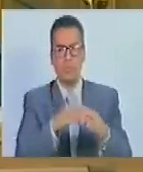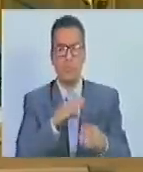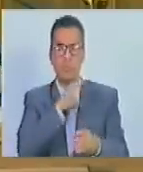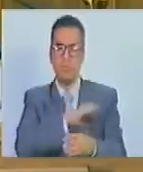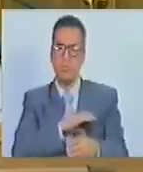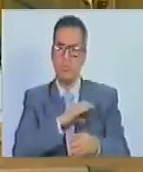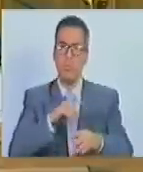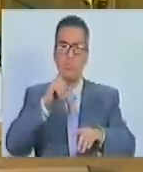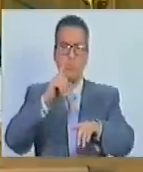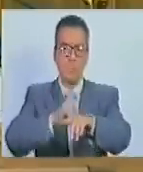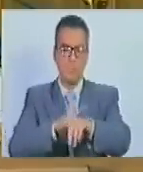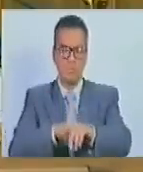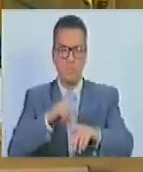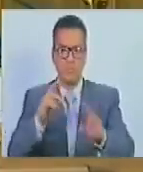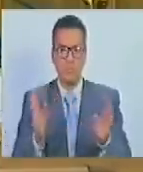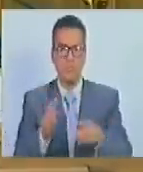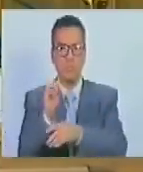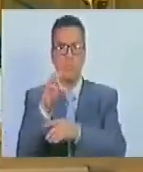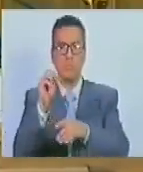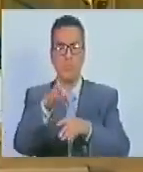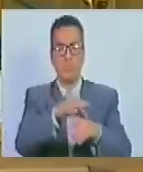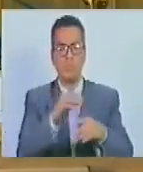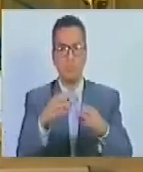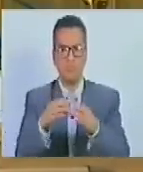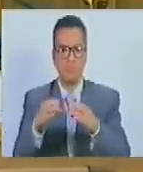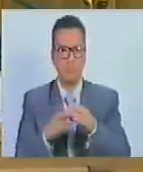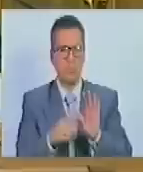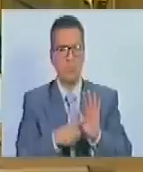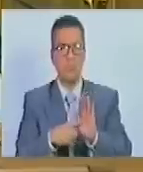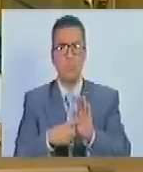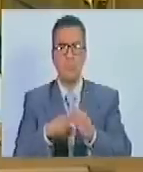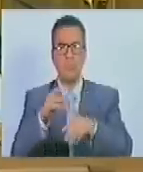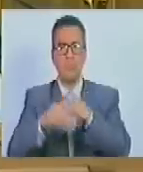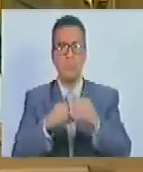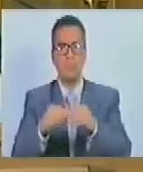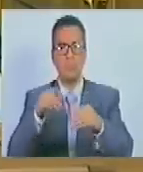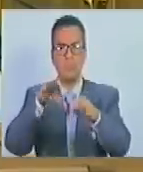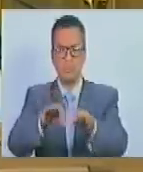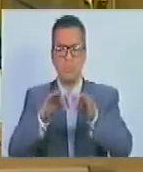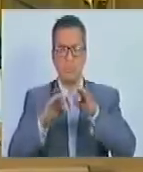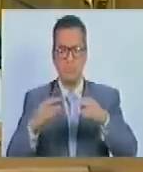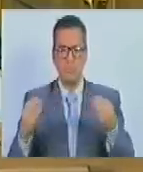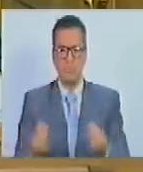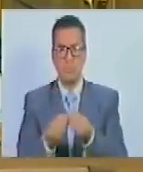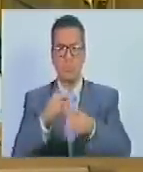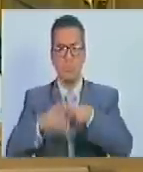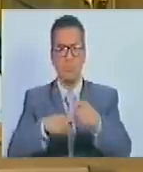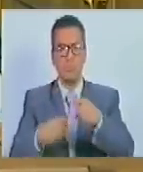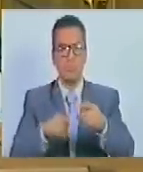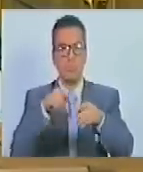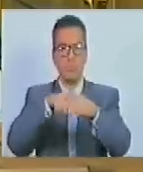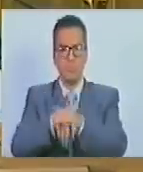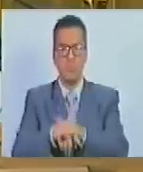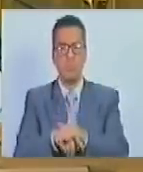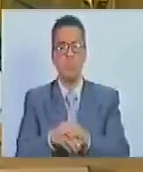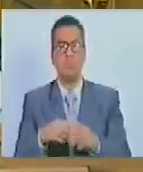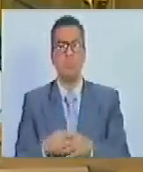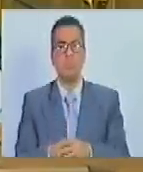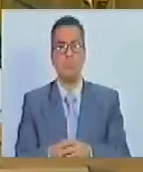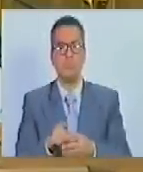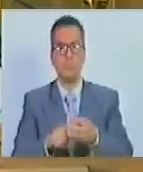aprobación de la Asamblea de Ciudadanas y Ciudadanos en defensa del interés colectivo y el desarrollo integral de la comunidad.